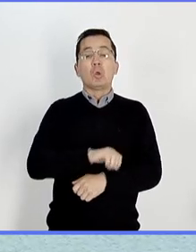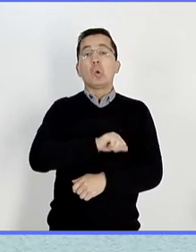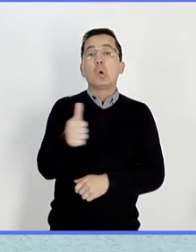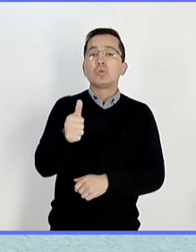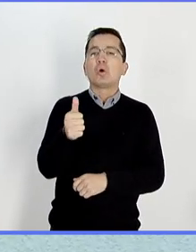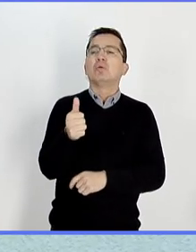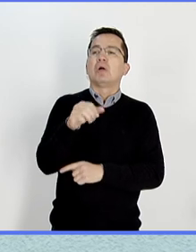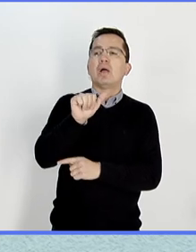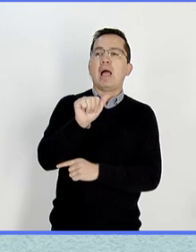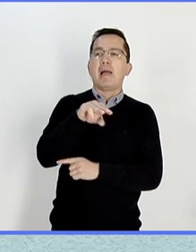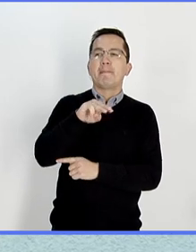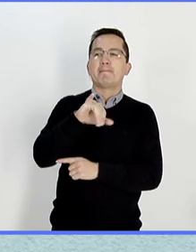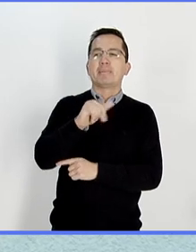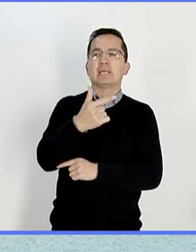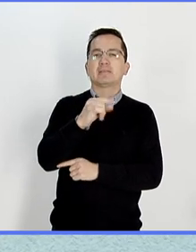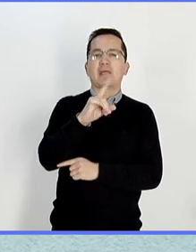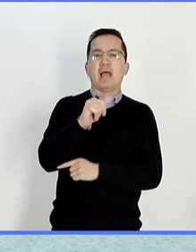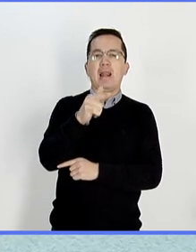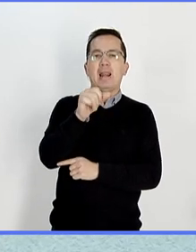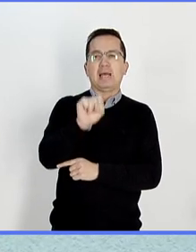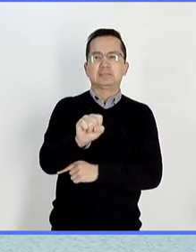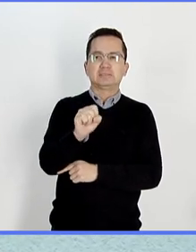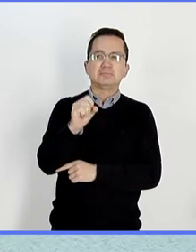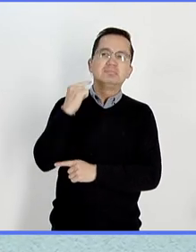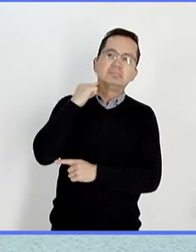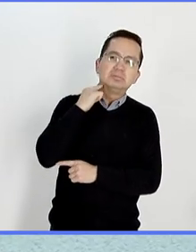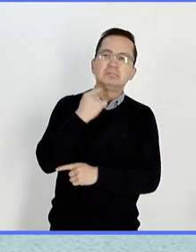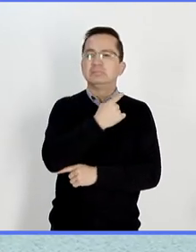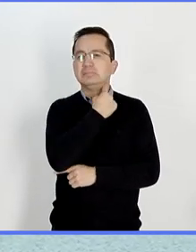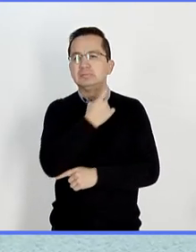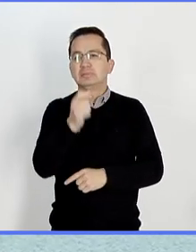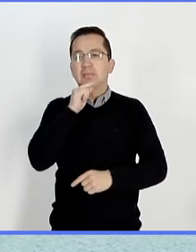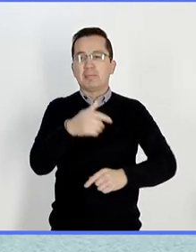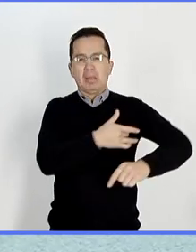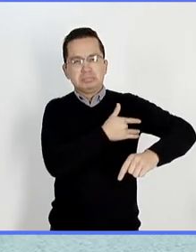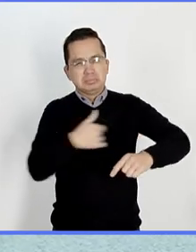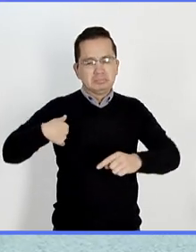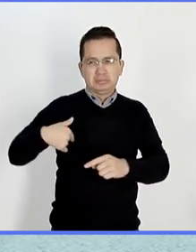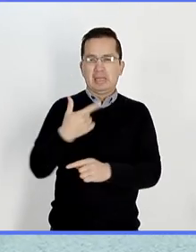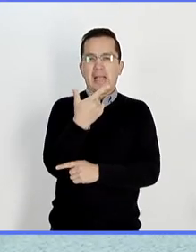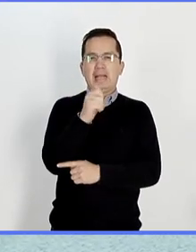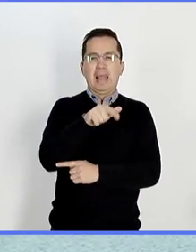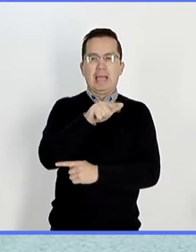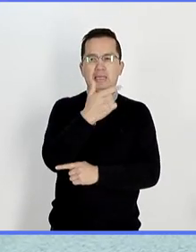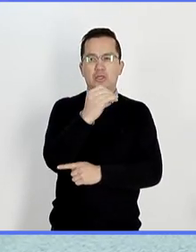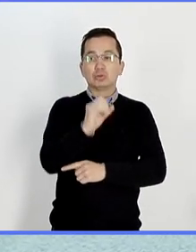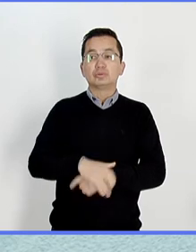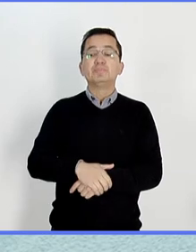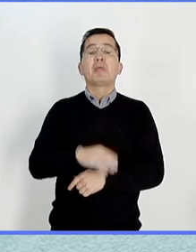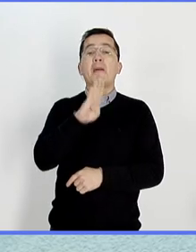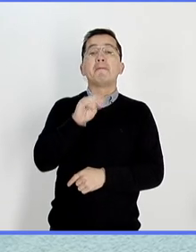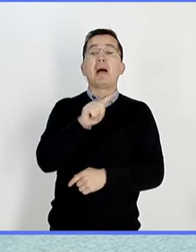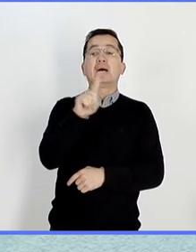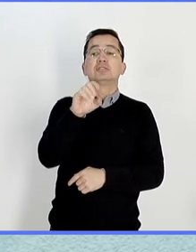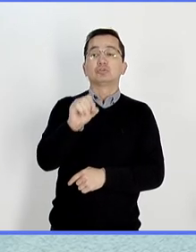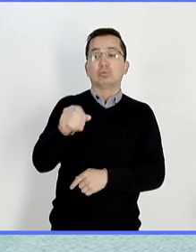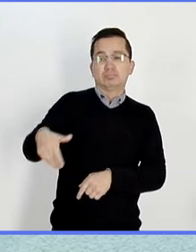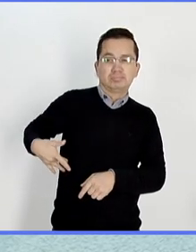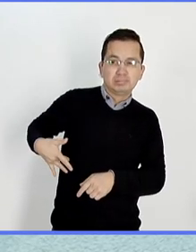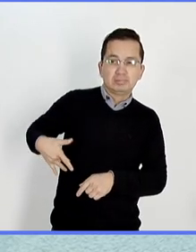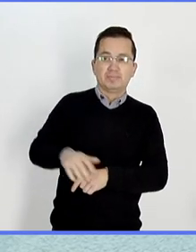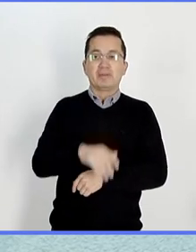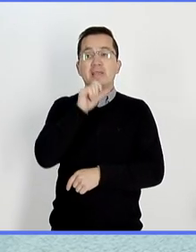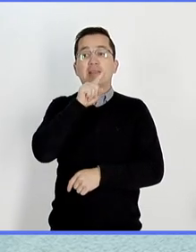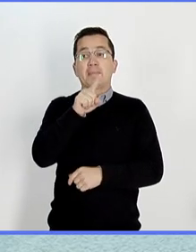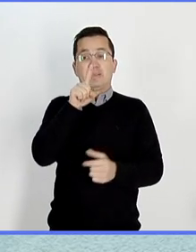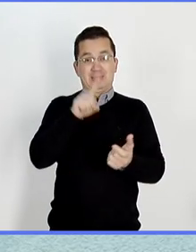las amígdalas y todos los ganglios linfáticos, el vaso, unas estructuras especiales en